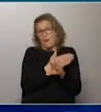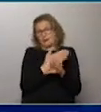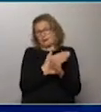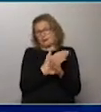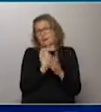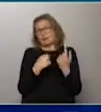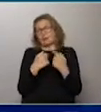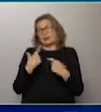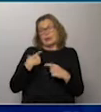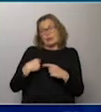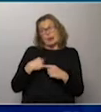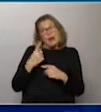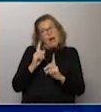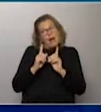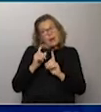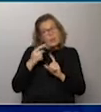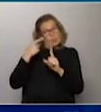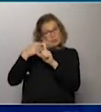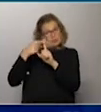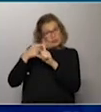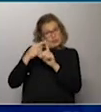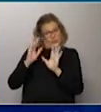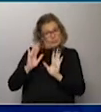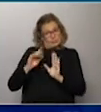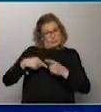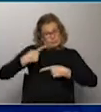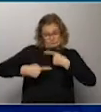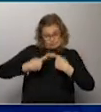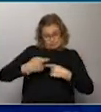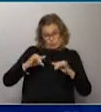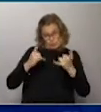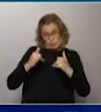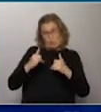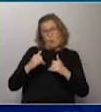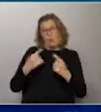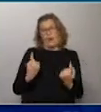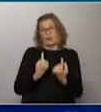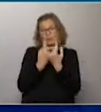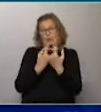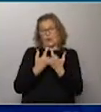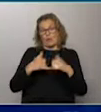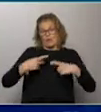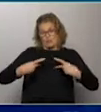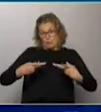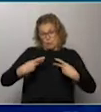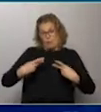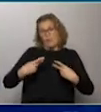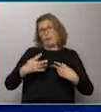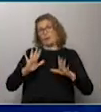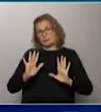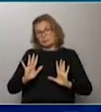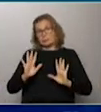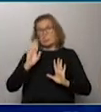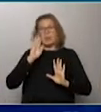Por lo tanto, Nacional tiene una ventaja muy grande, porque tiene rodaje, porque en los últimos partidos ha encontrado un funcionamiento, si se quiere, acorde o